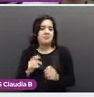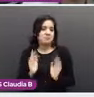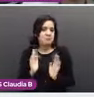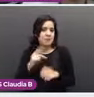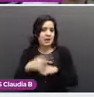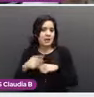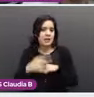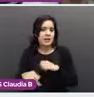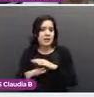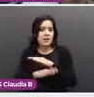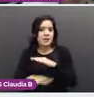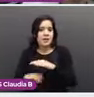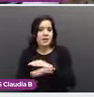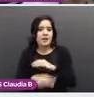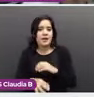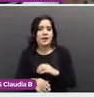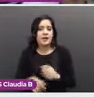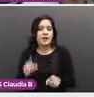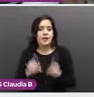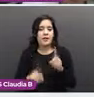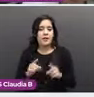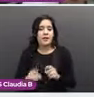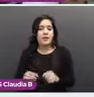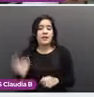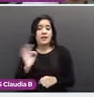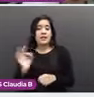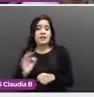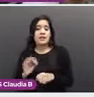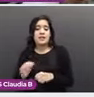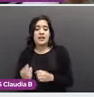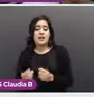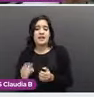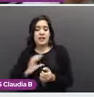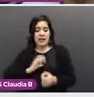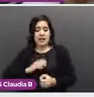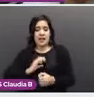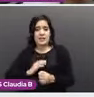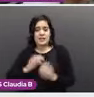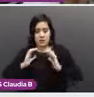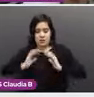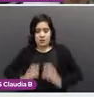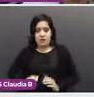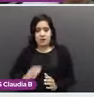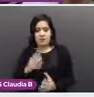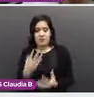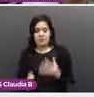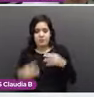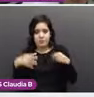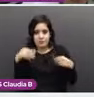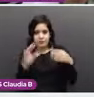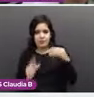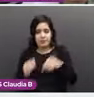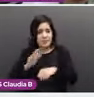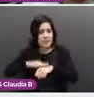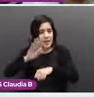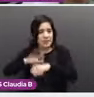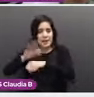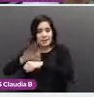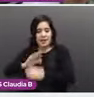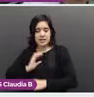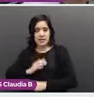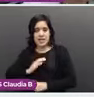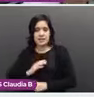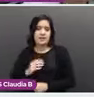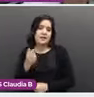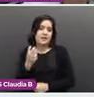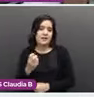riesgo si se encuentra una metástasis visceral. Y si hay compromiso de órganos vitales, bajo riesgo y alto riesgo si se encuentran comprometidos.